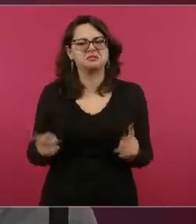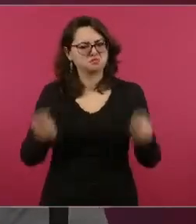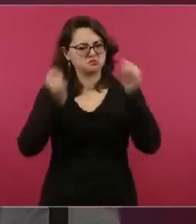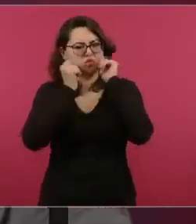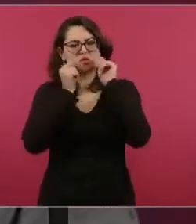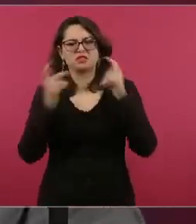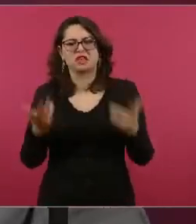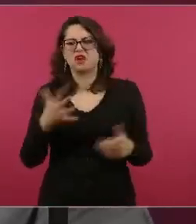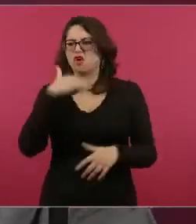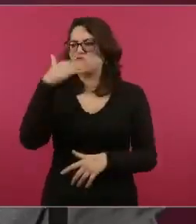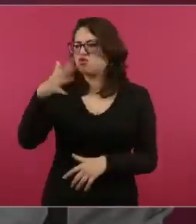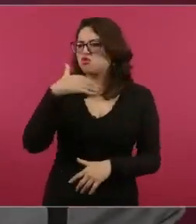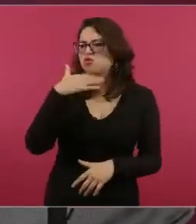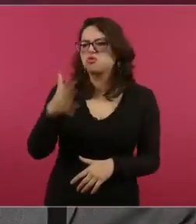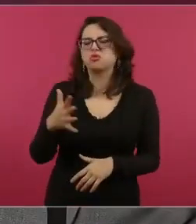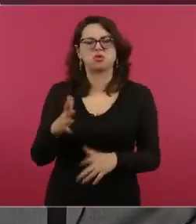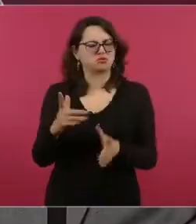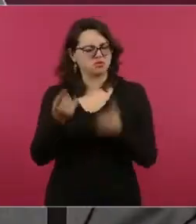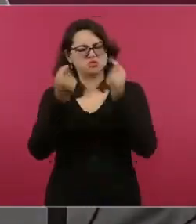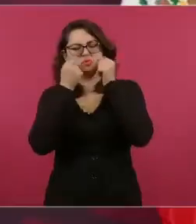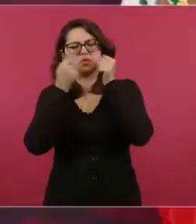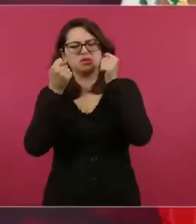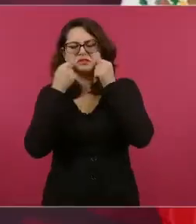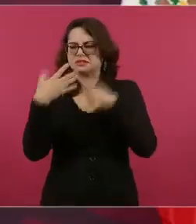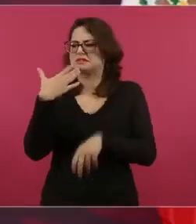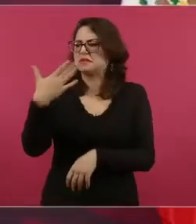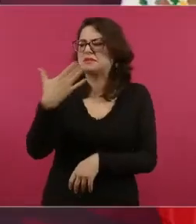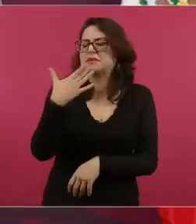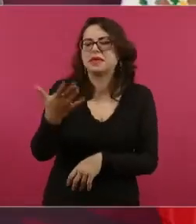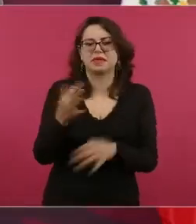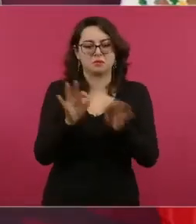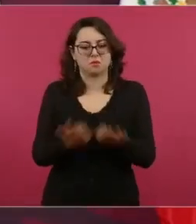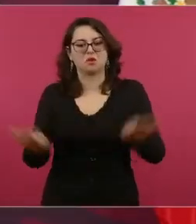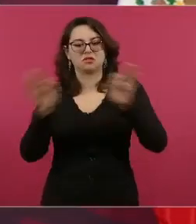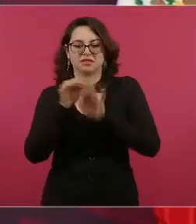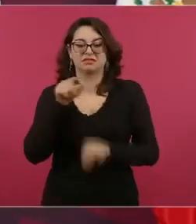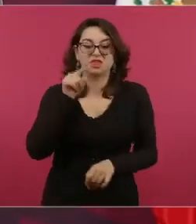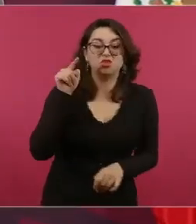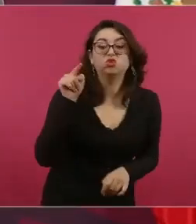lo importante es que llegues a la cima,